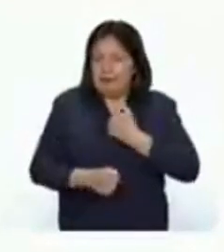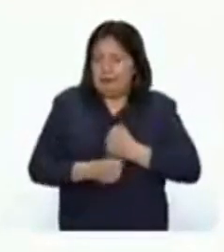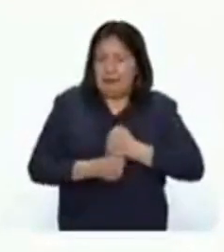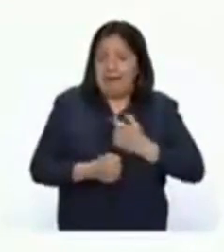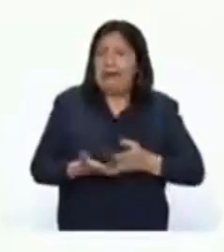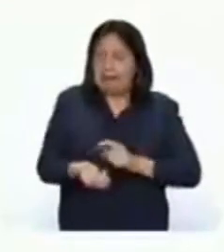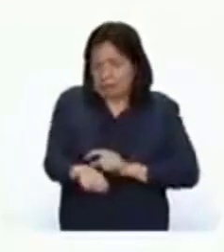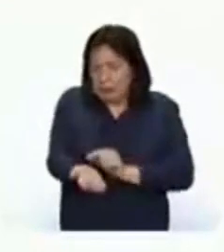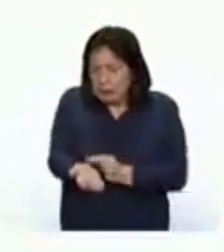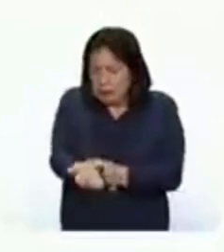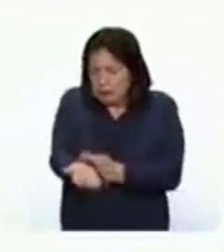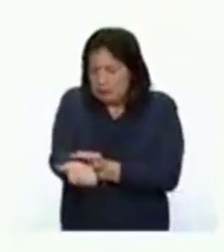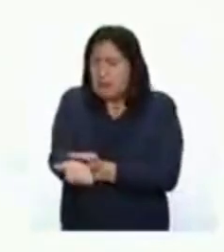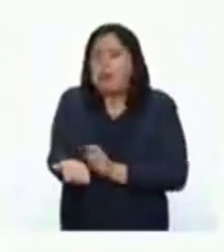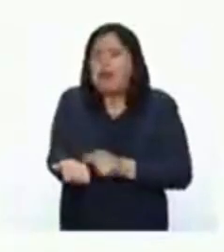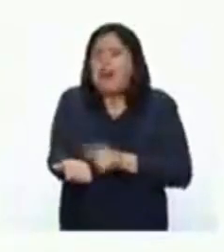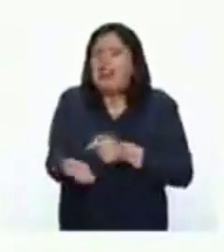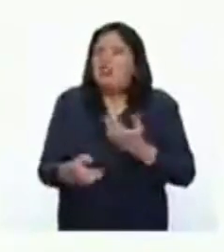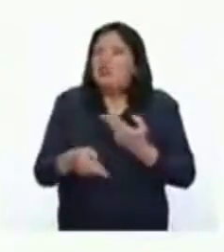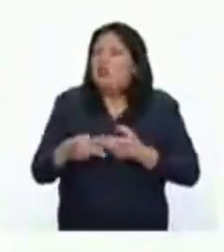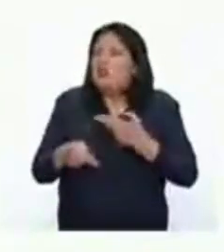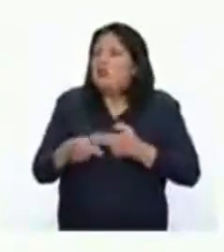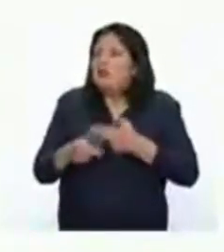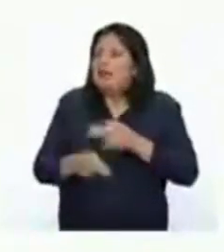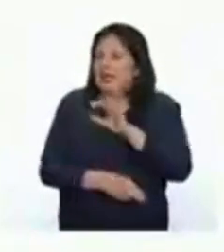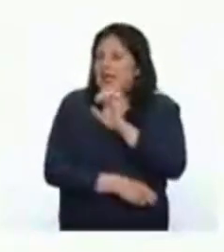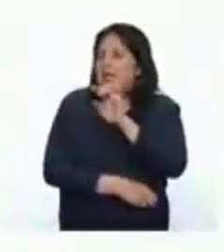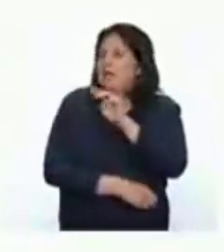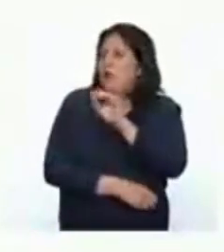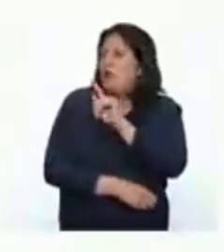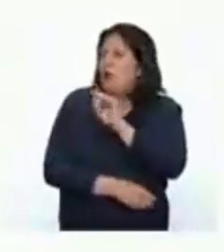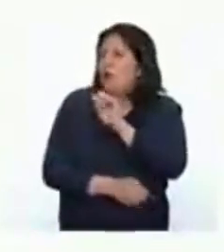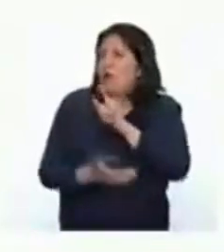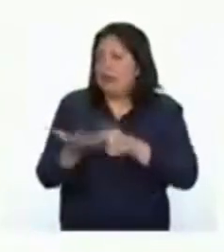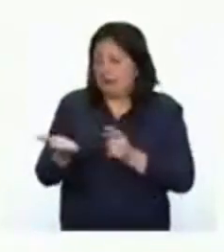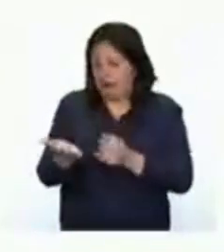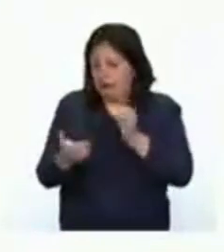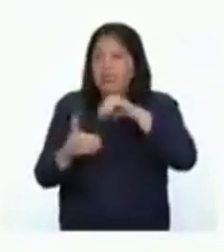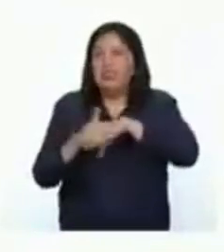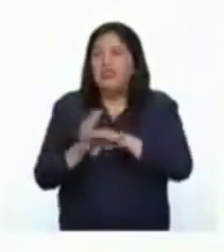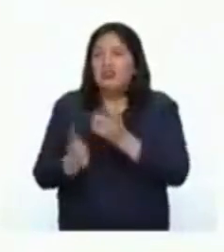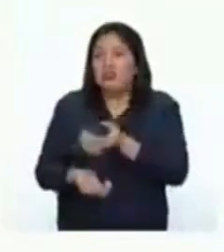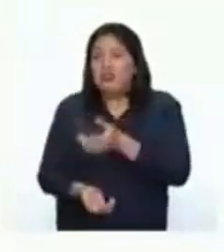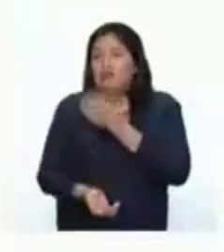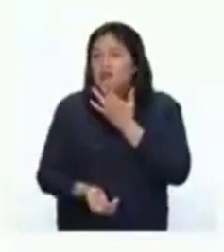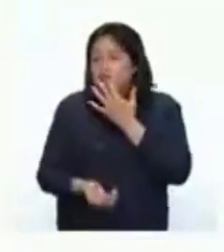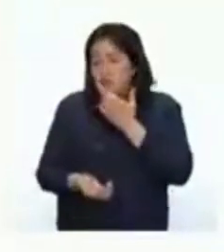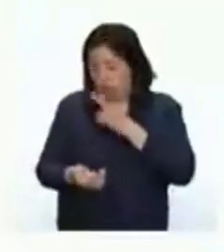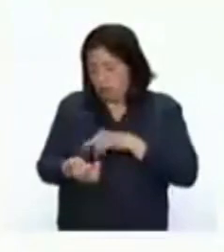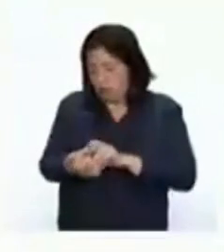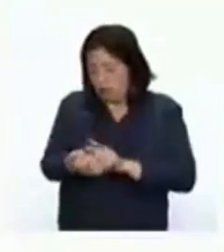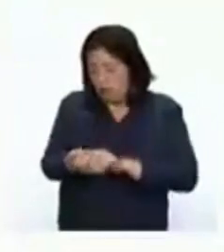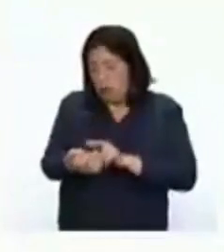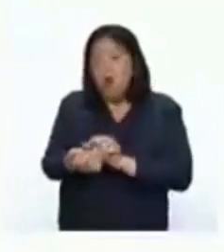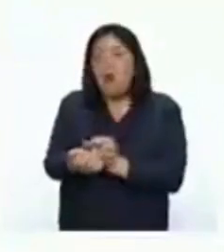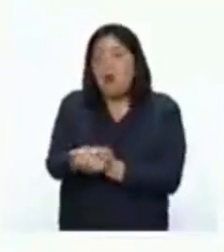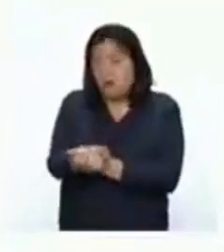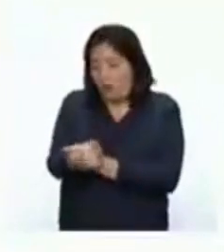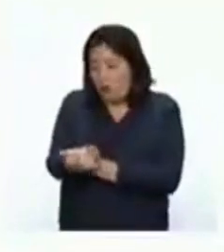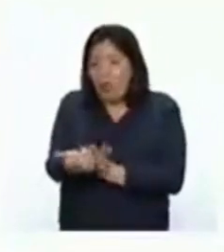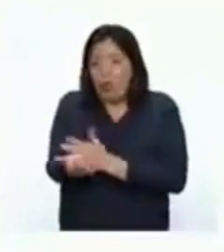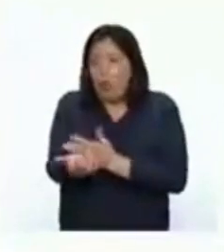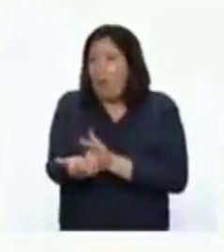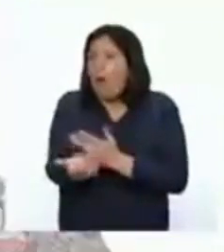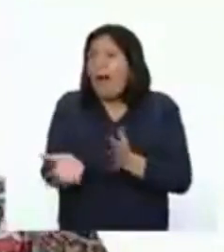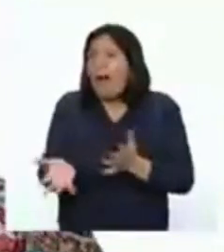sustancia llamada hemoglobina. Esta sustancia se encuentra presente en los glóbulos rojos. Por lo tanto, al no